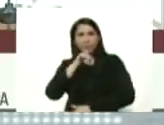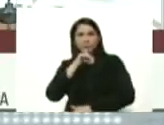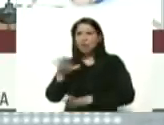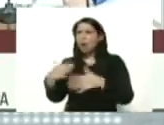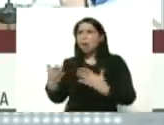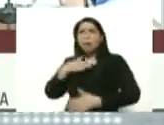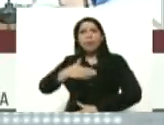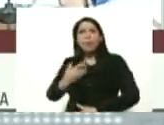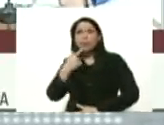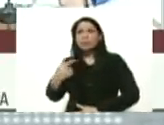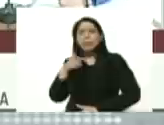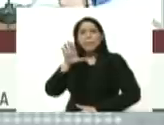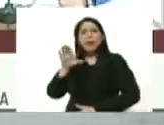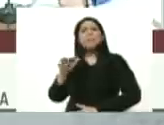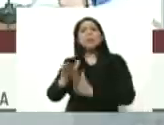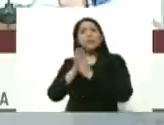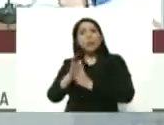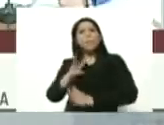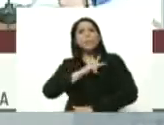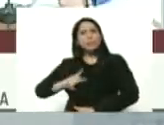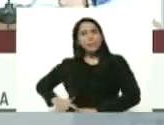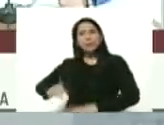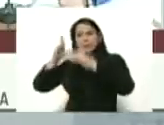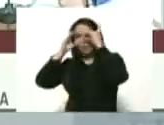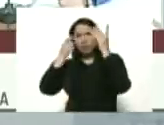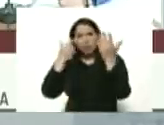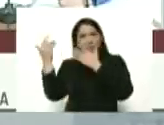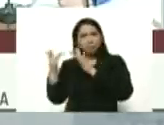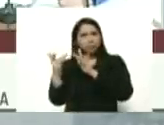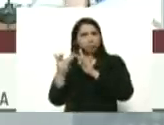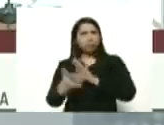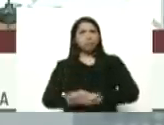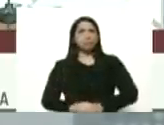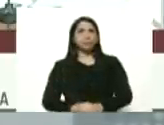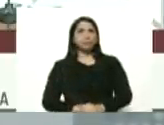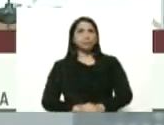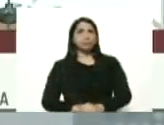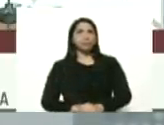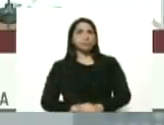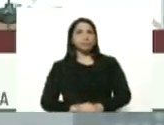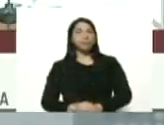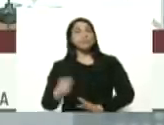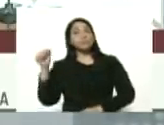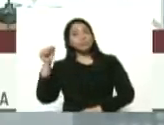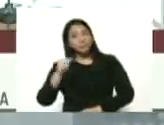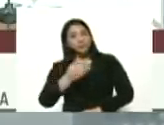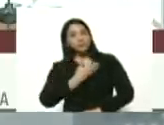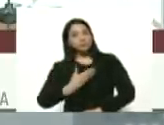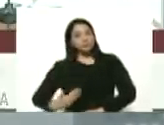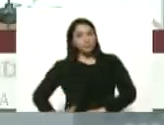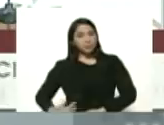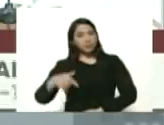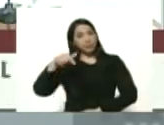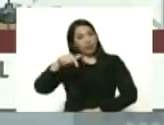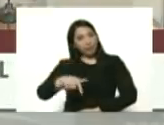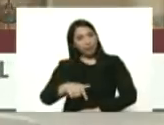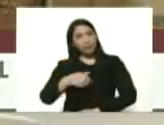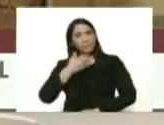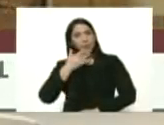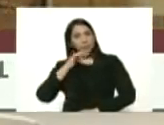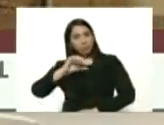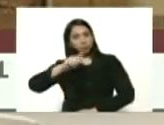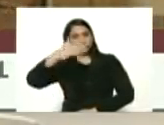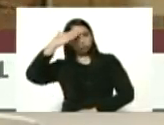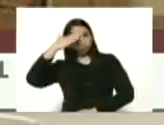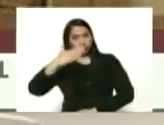podemos decir al país señora vicepresidenta adelante así es presidente bueno aquí de hecho el general en